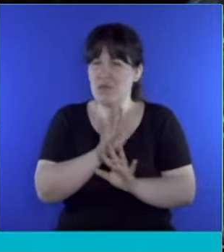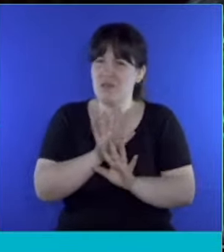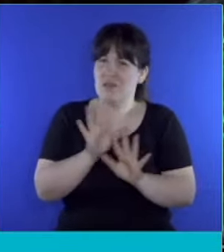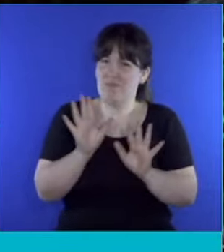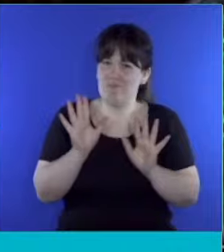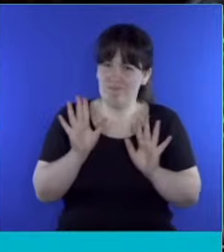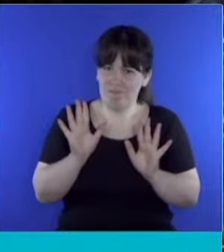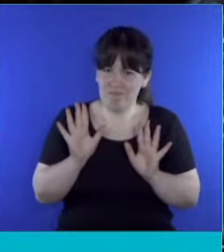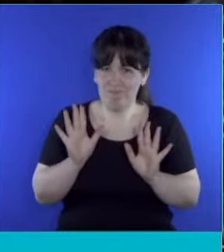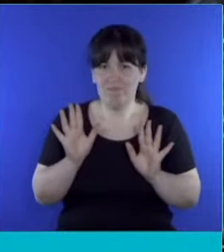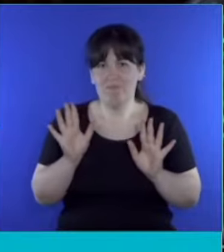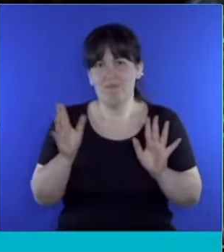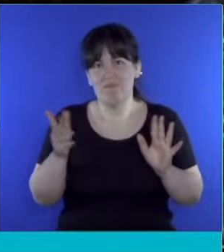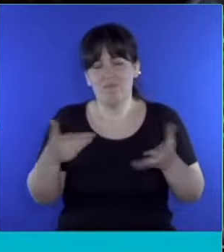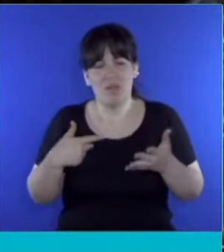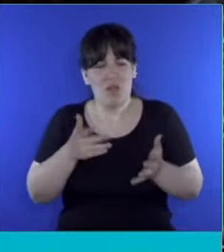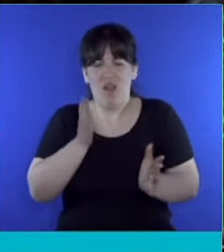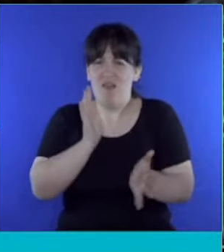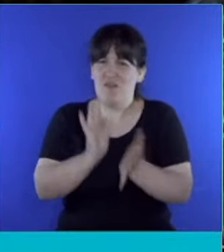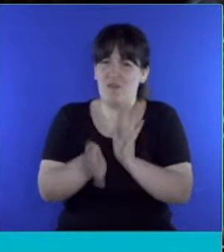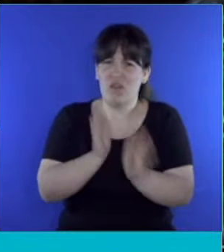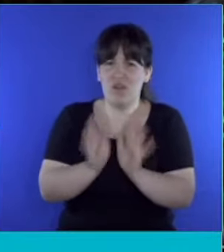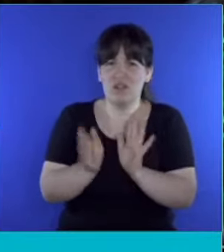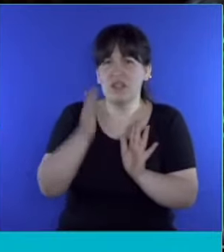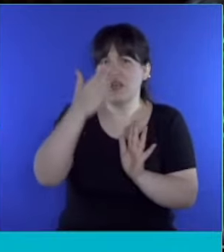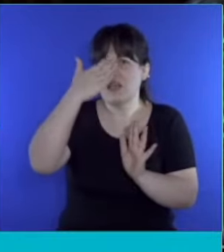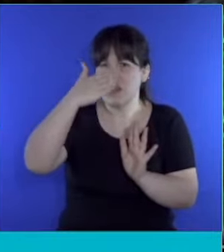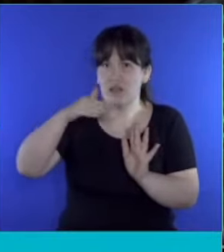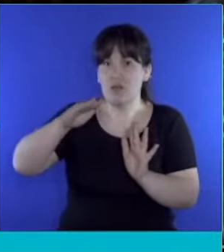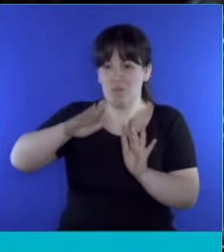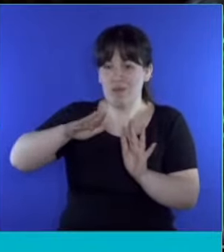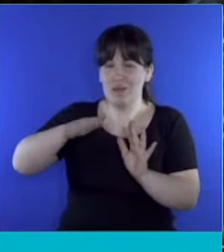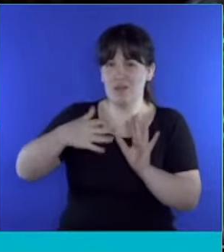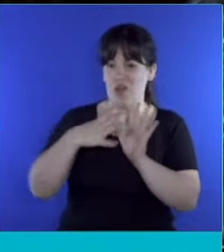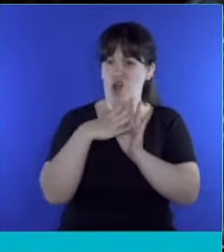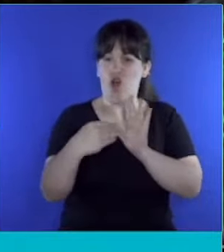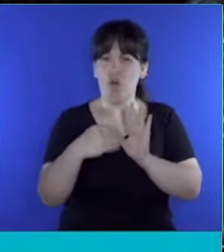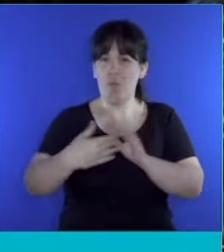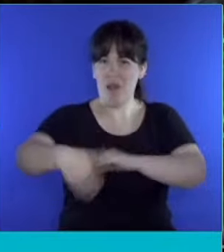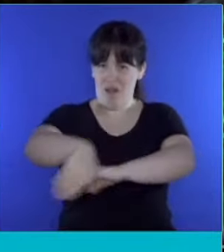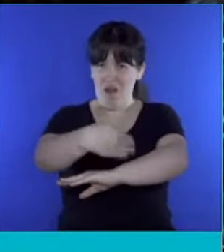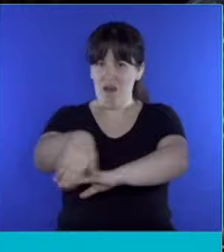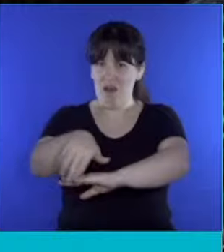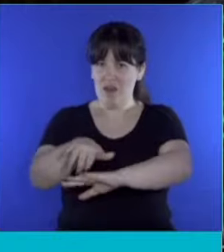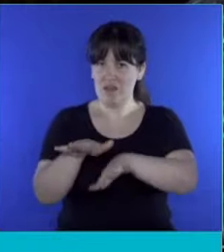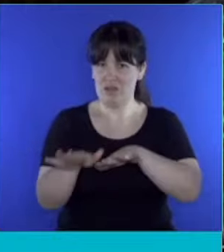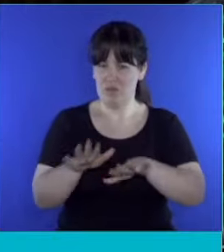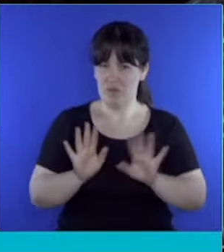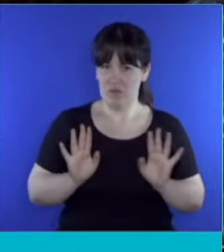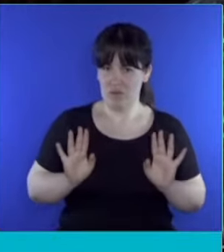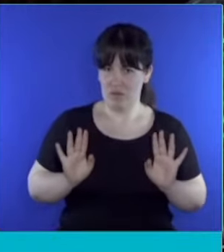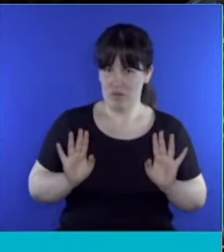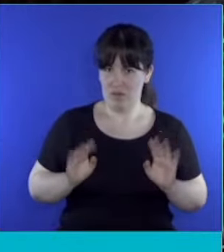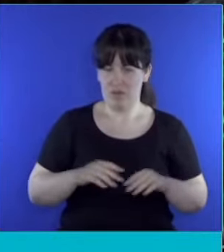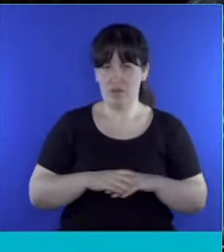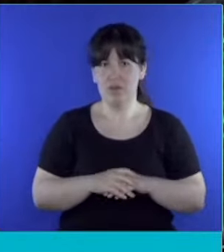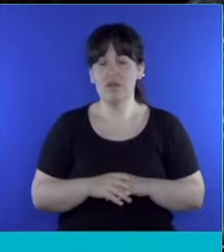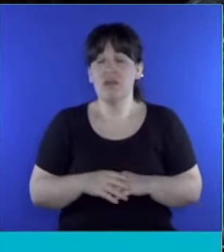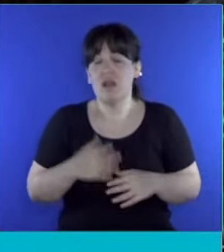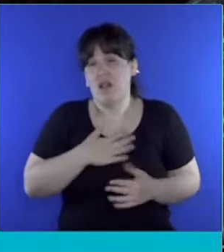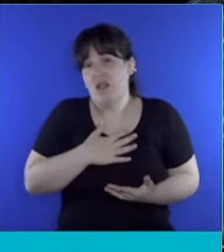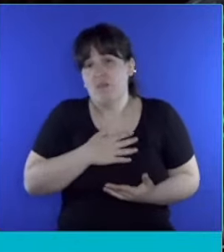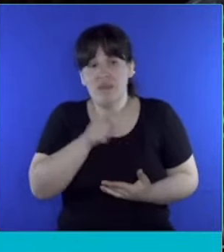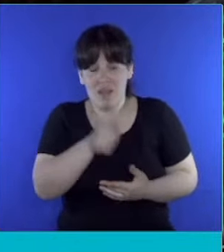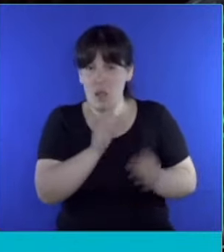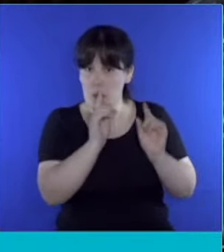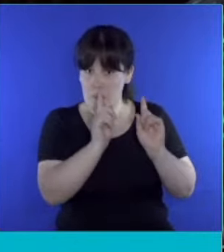una violencia que después se traslada a las calles peligrosamente. Y después lamentablemente vemos esos